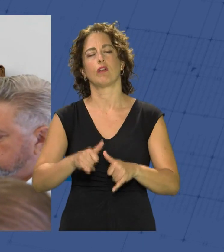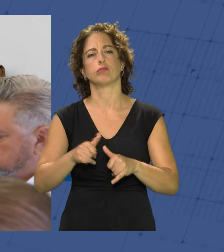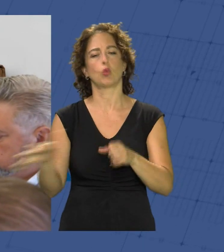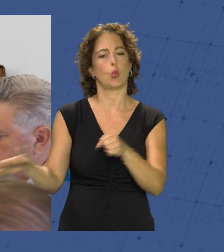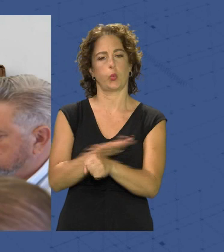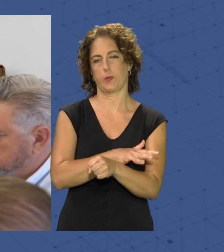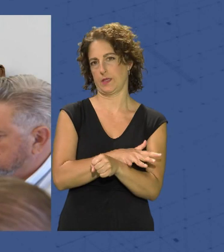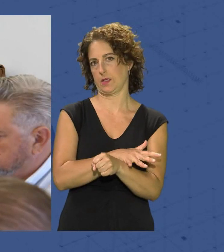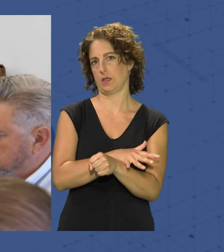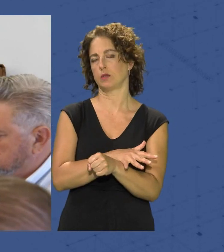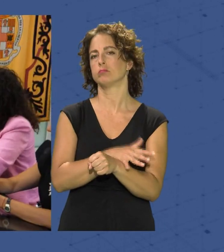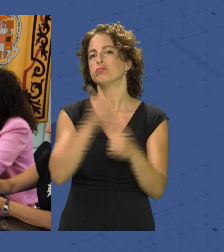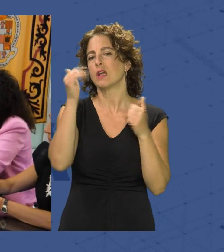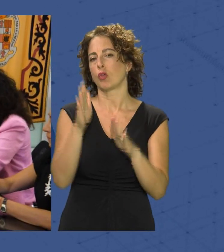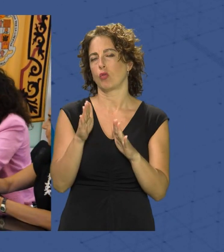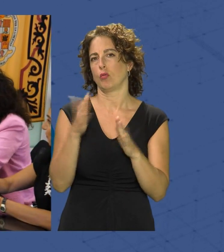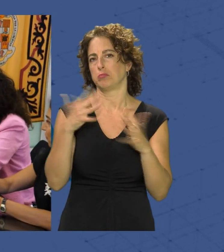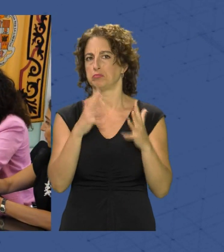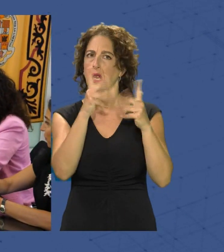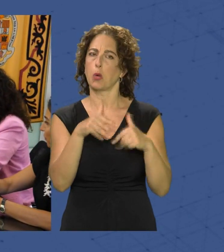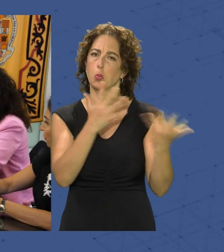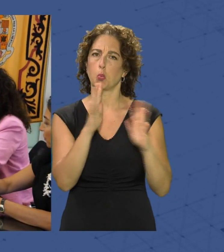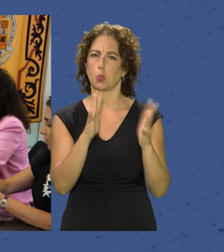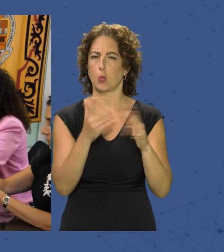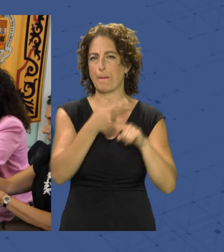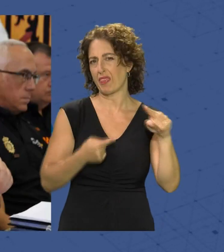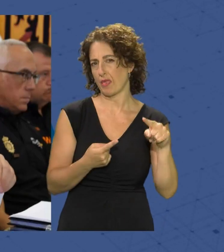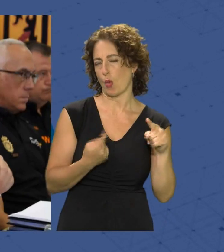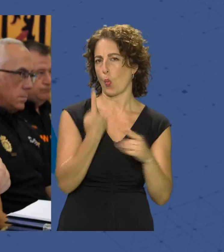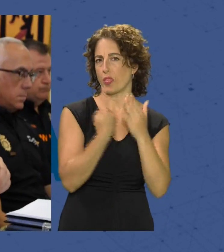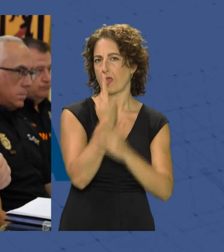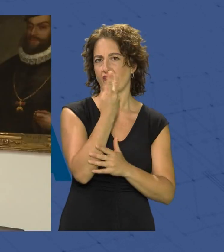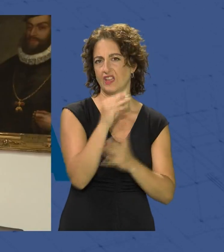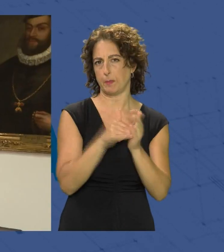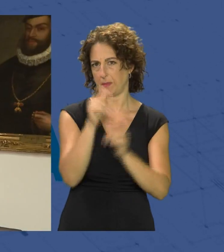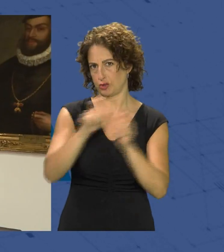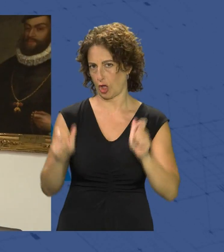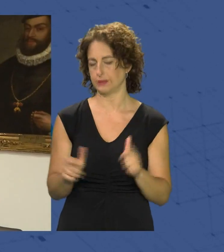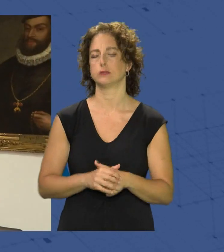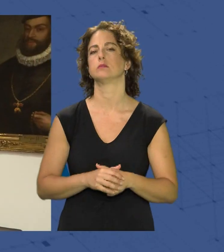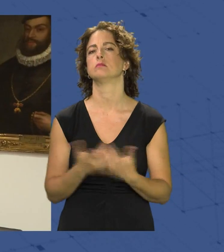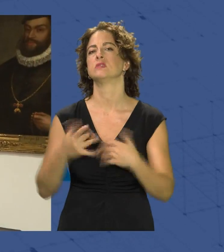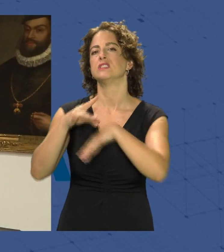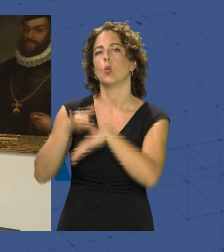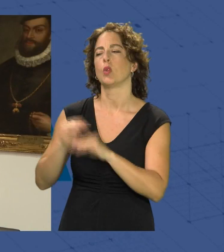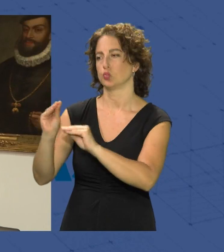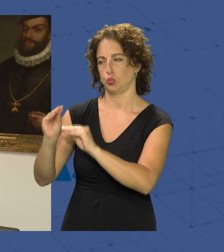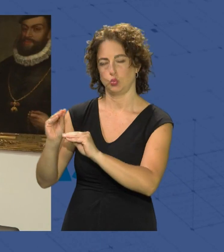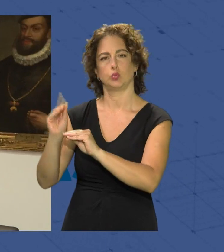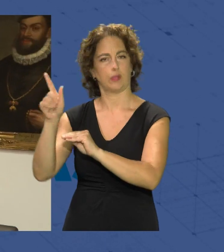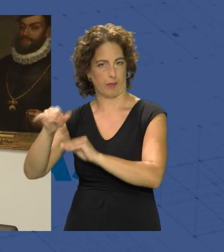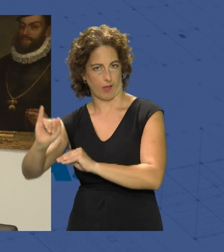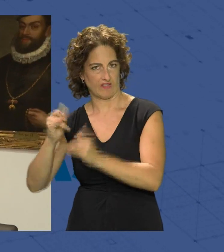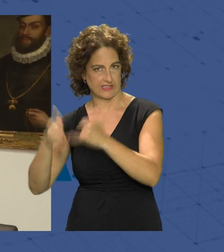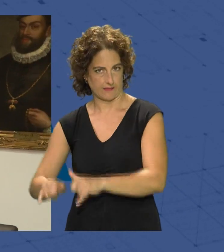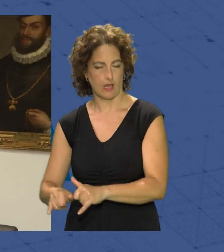necesaria para atender un evento que se calcula poder reunir de media unas 20 mil personas al día El tema de la seguridad propia del festival y bueno,